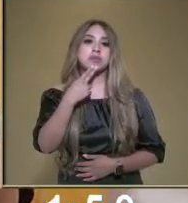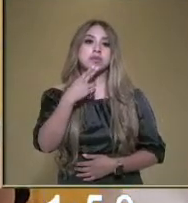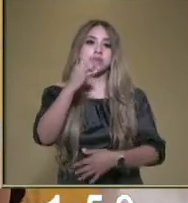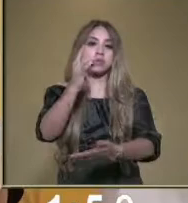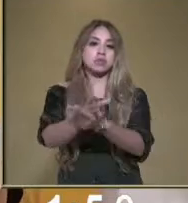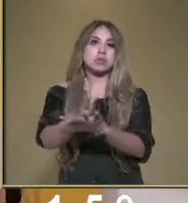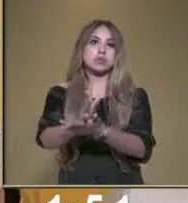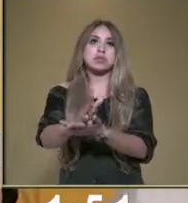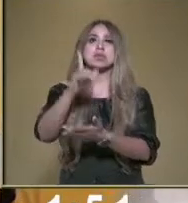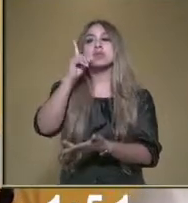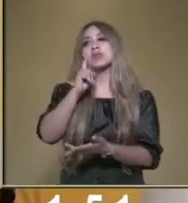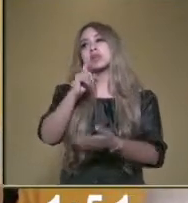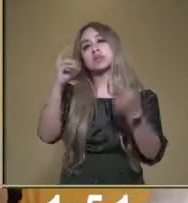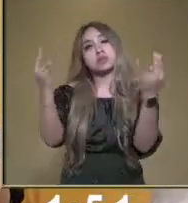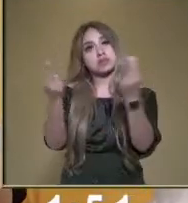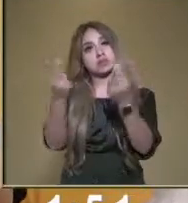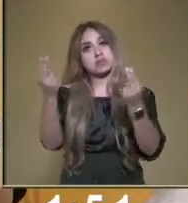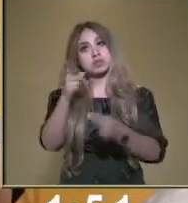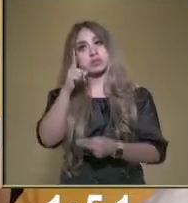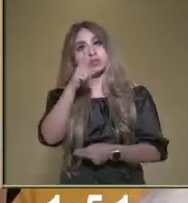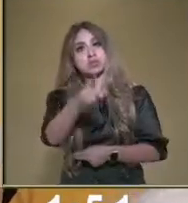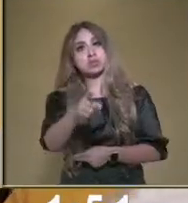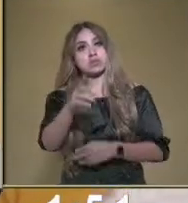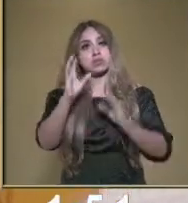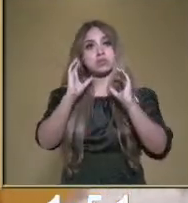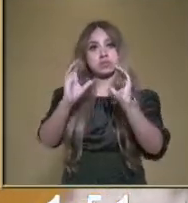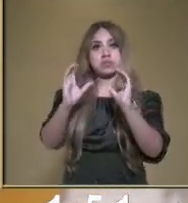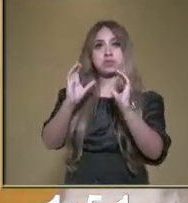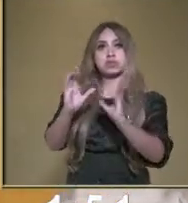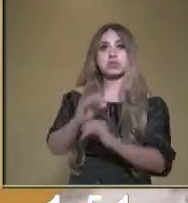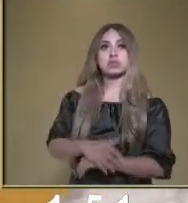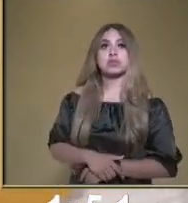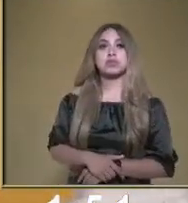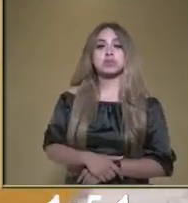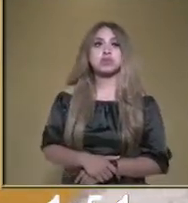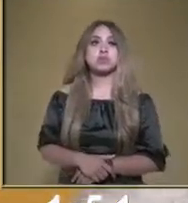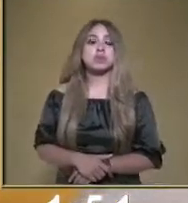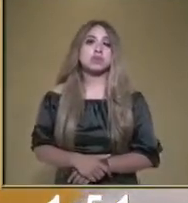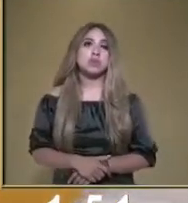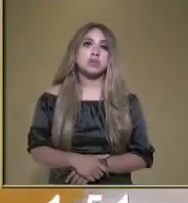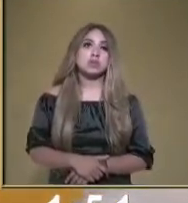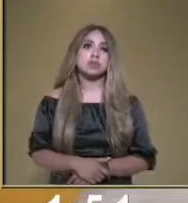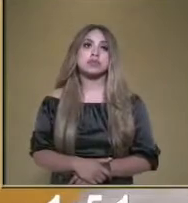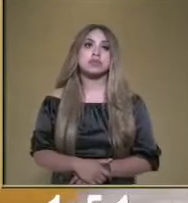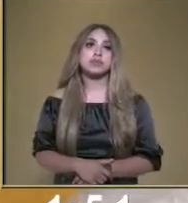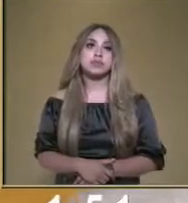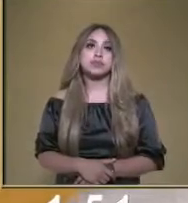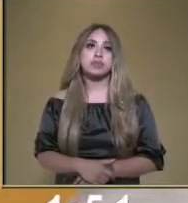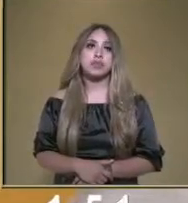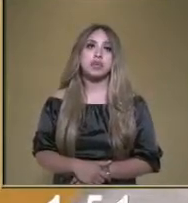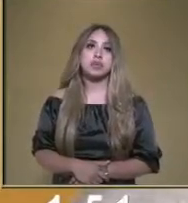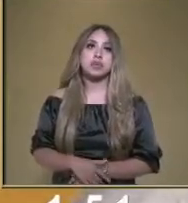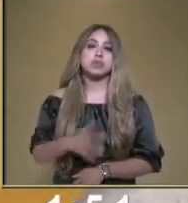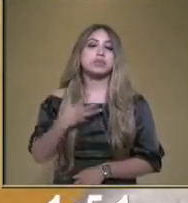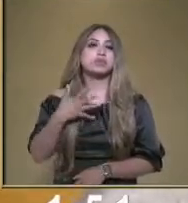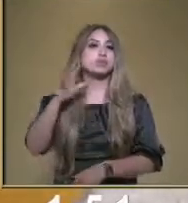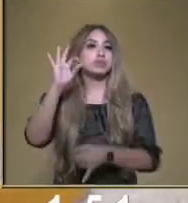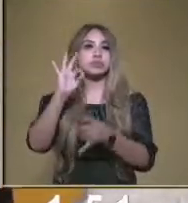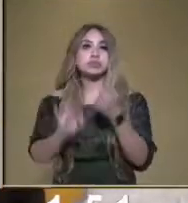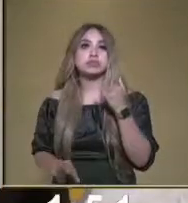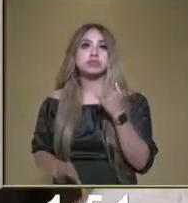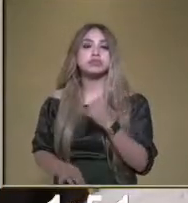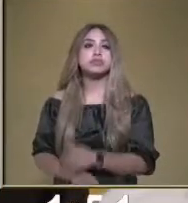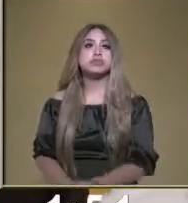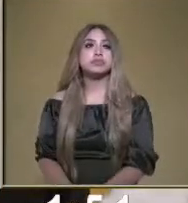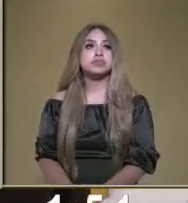necesaria. Hay que cuidarla. Muy bien. Ahora tenemos el último simbolito, que